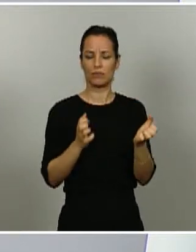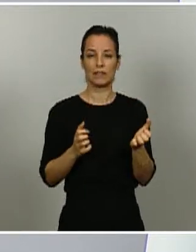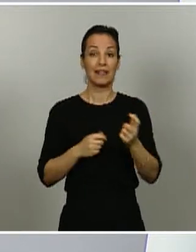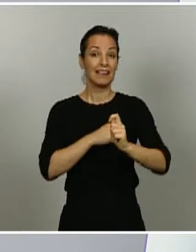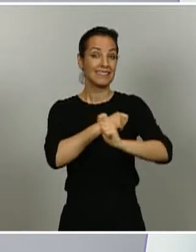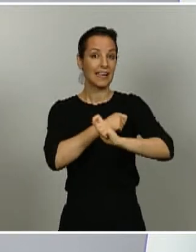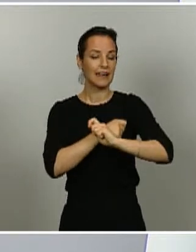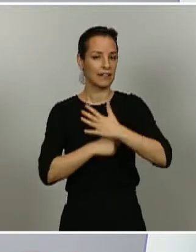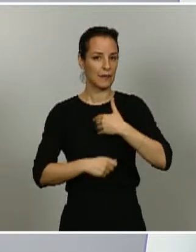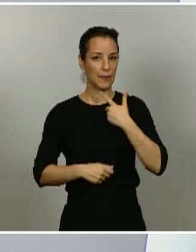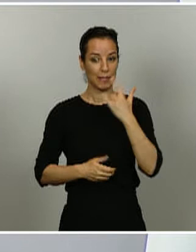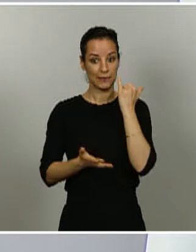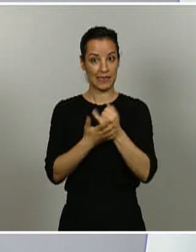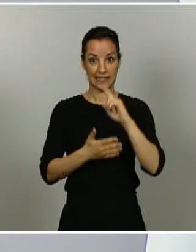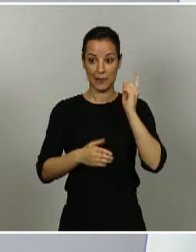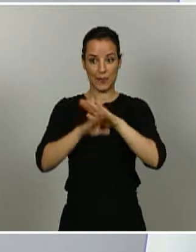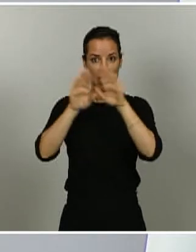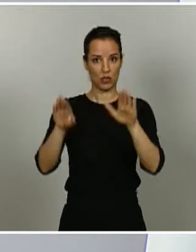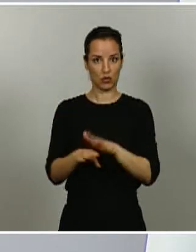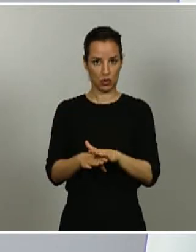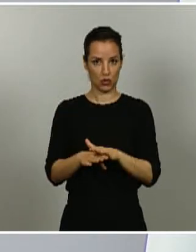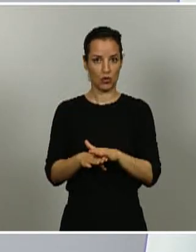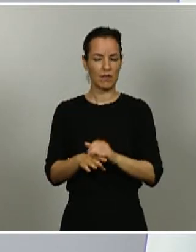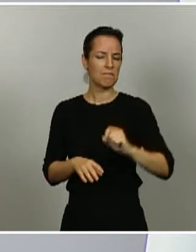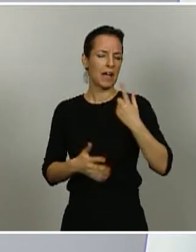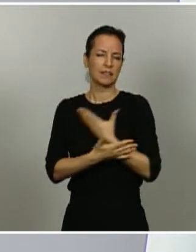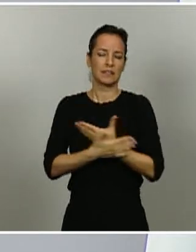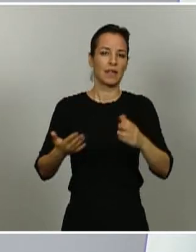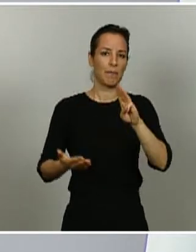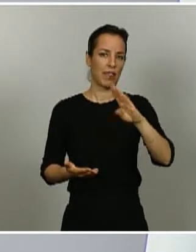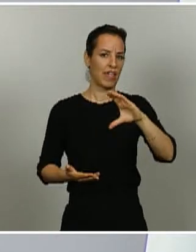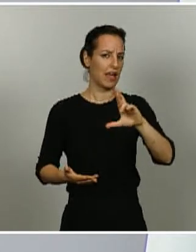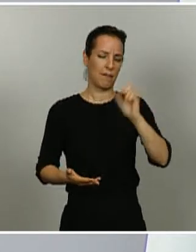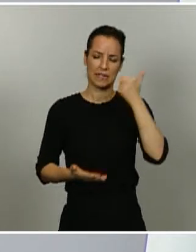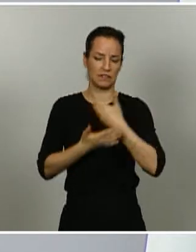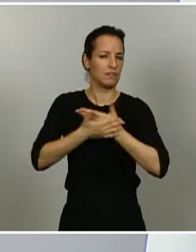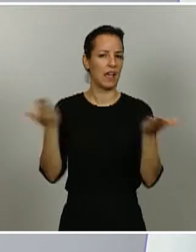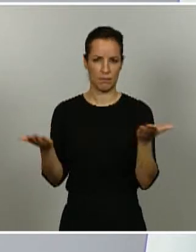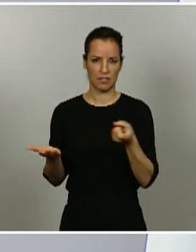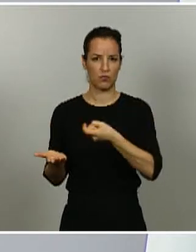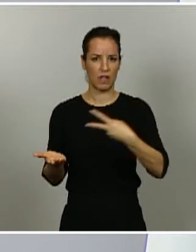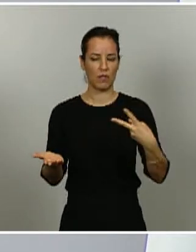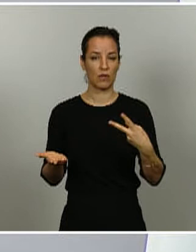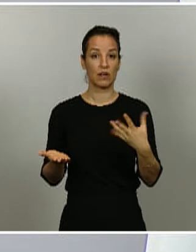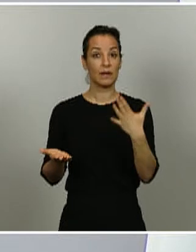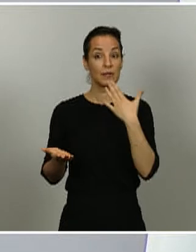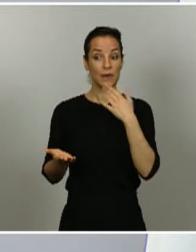aplicar los test de diagnóstico el más fiable de los cuales son las PCRs. Hay que aplicarlos a aquellas personas que tienen una